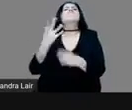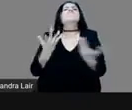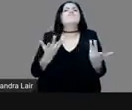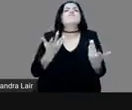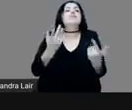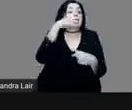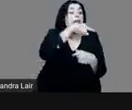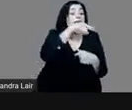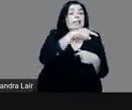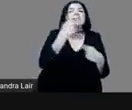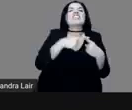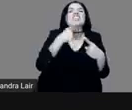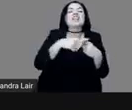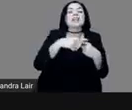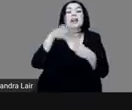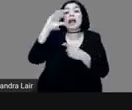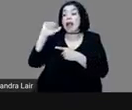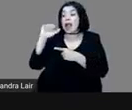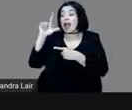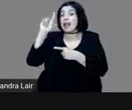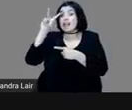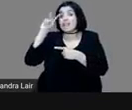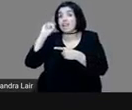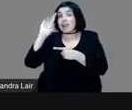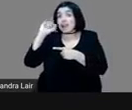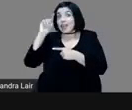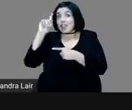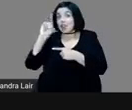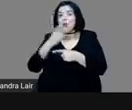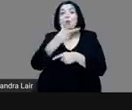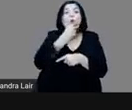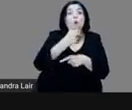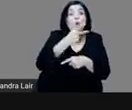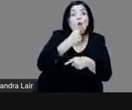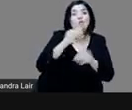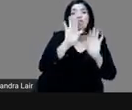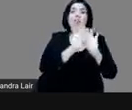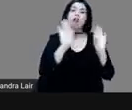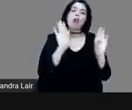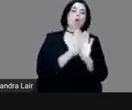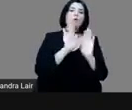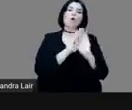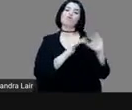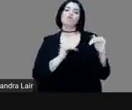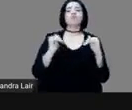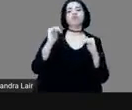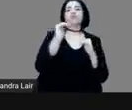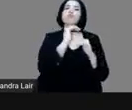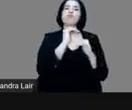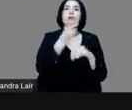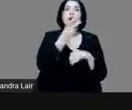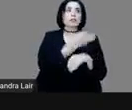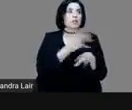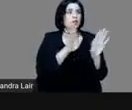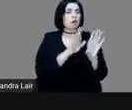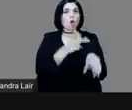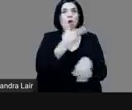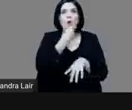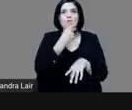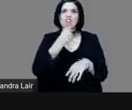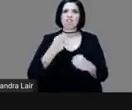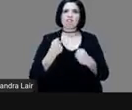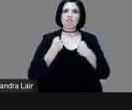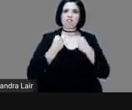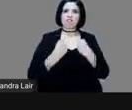Alvarado era un hombre muy decidido, yo creo que de un temperamento muy fuerte, muy